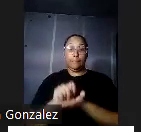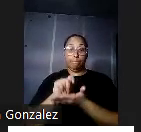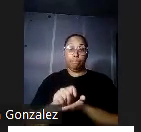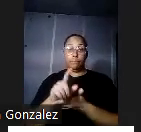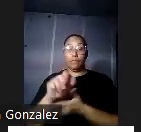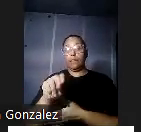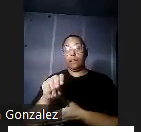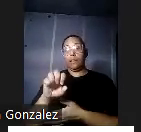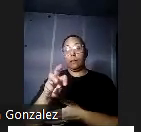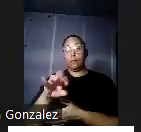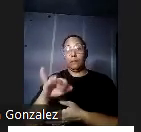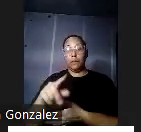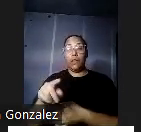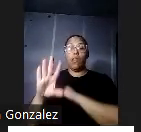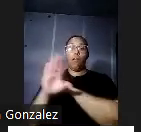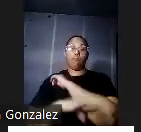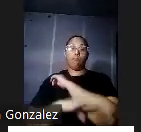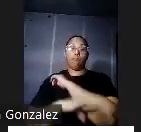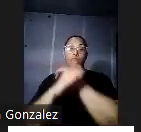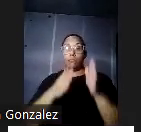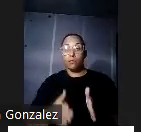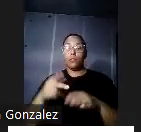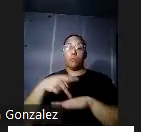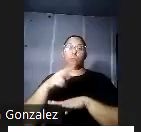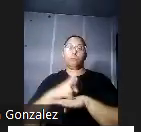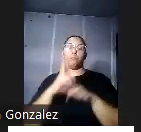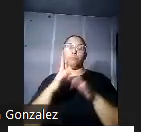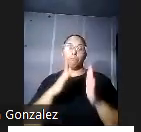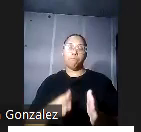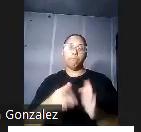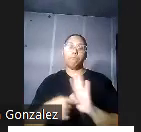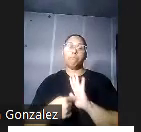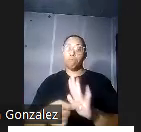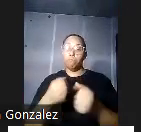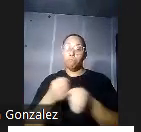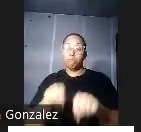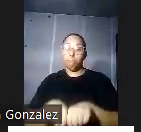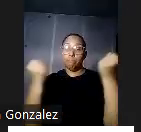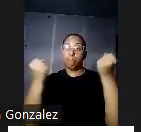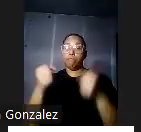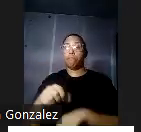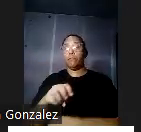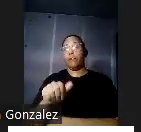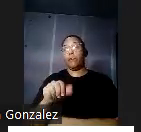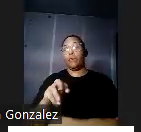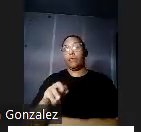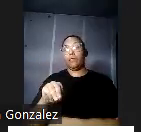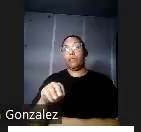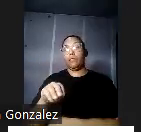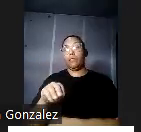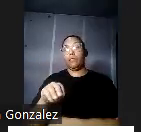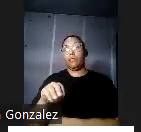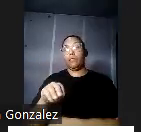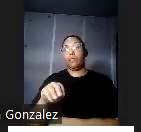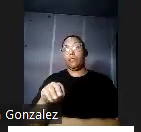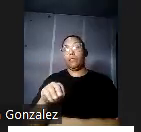puertorriqueños fue que dejó toda la creencia de la época de que la anemia en las zonas rurales era causada